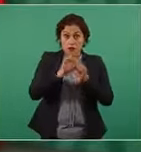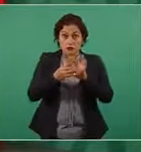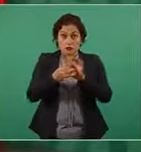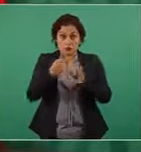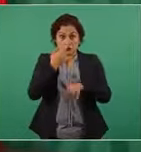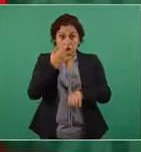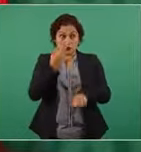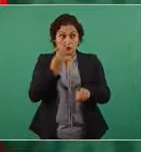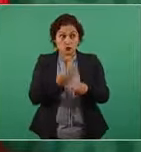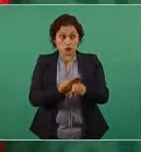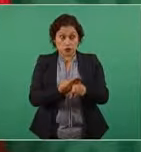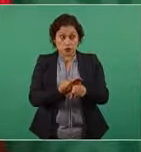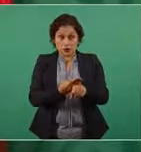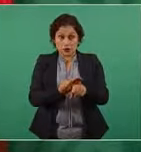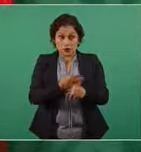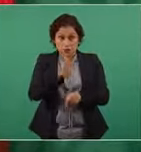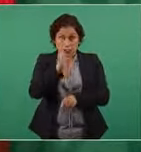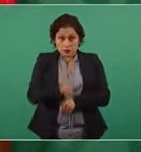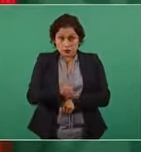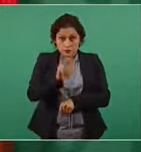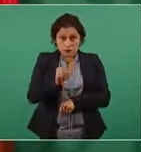no hay ningún problema.